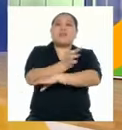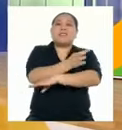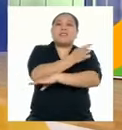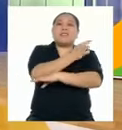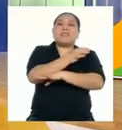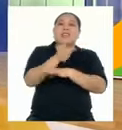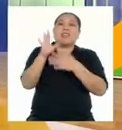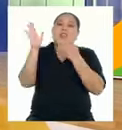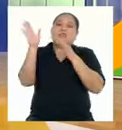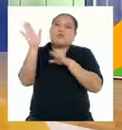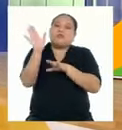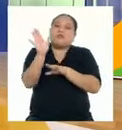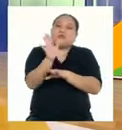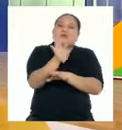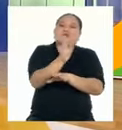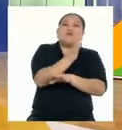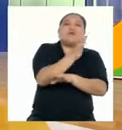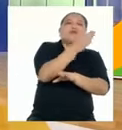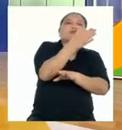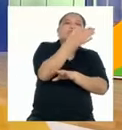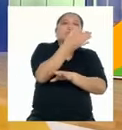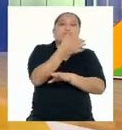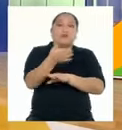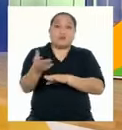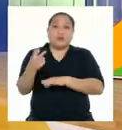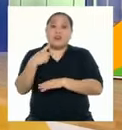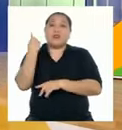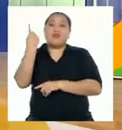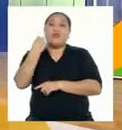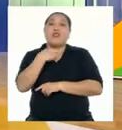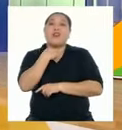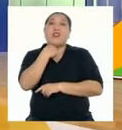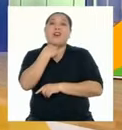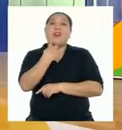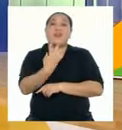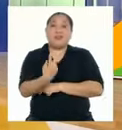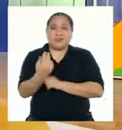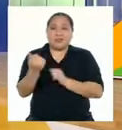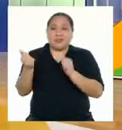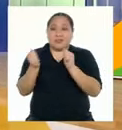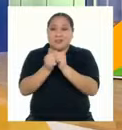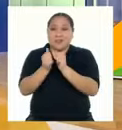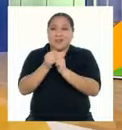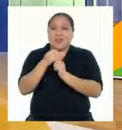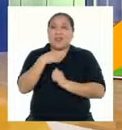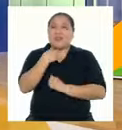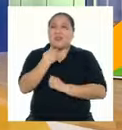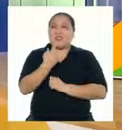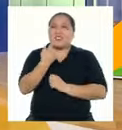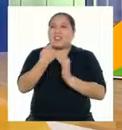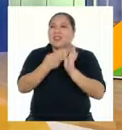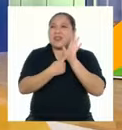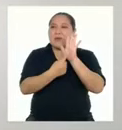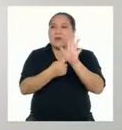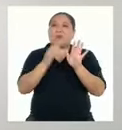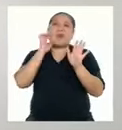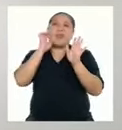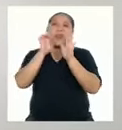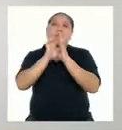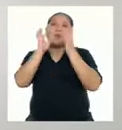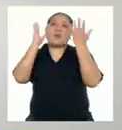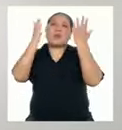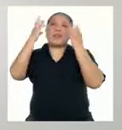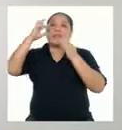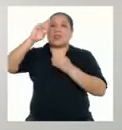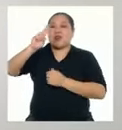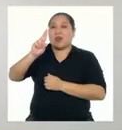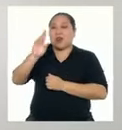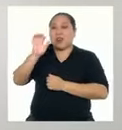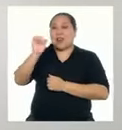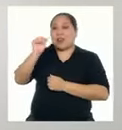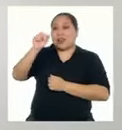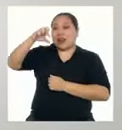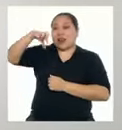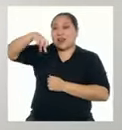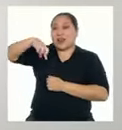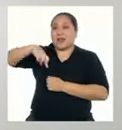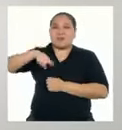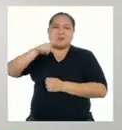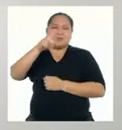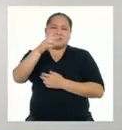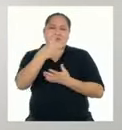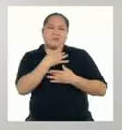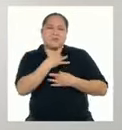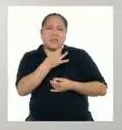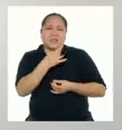Una musicalidad acompañada y complementada De lo que queremos expresar Como el rap Muy interesante